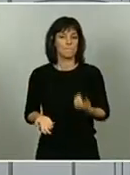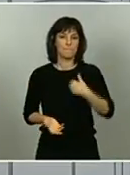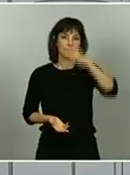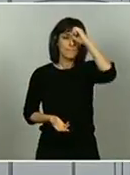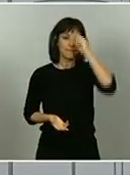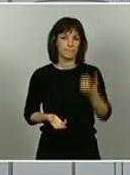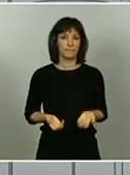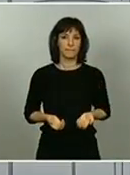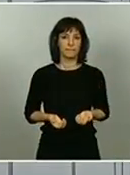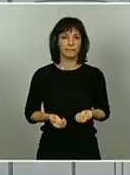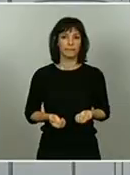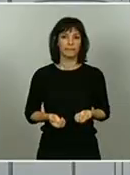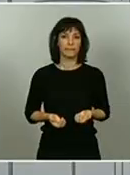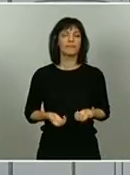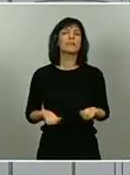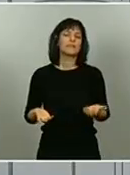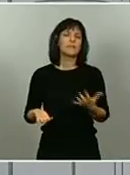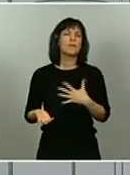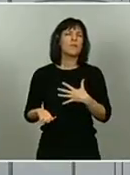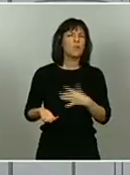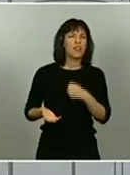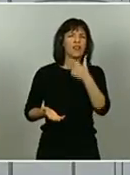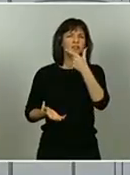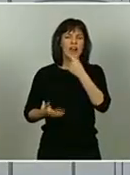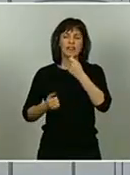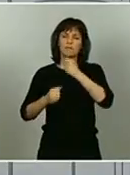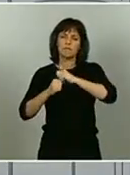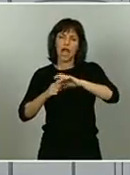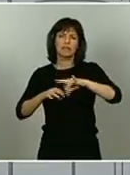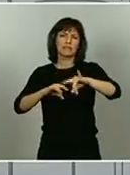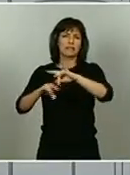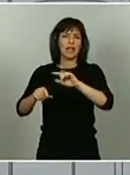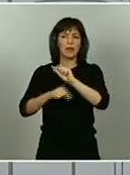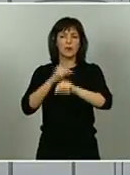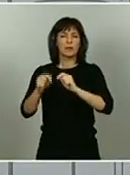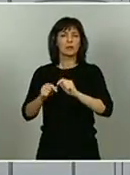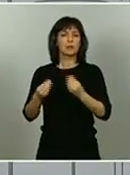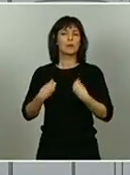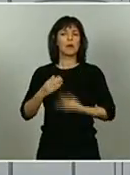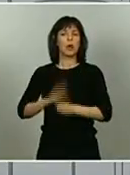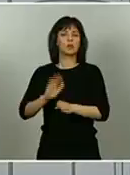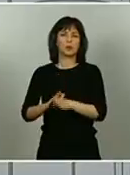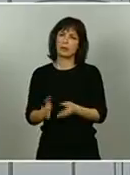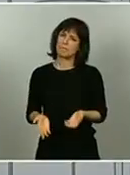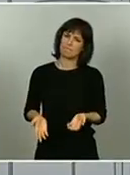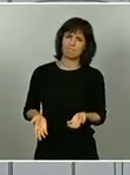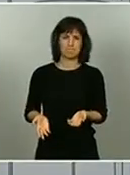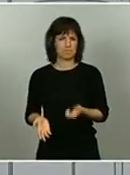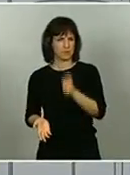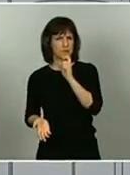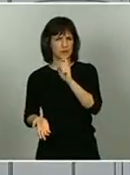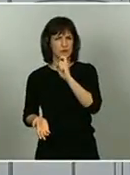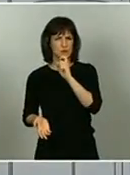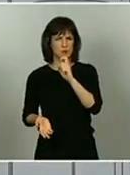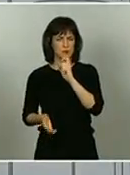la probabilidad de que sobreviva es muy baja. Es cierto que una vez que llega al mar la dilución en